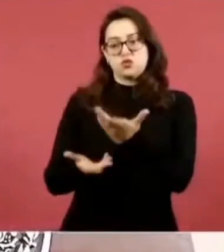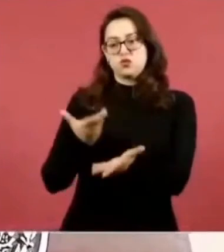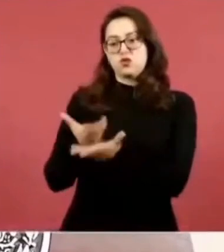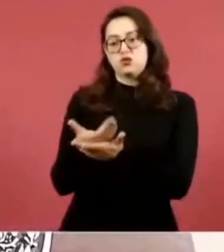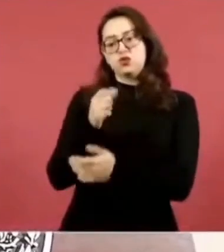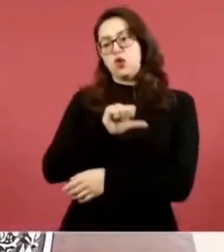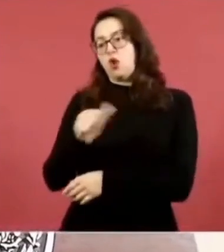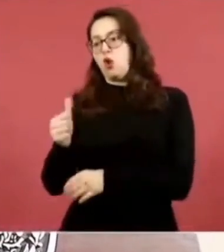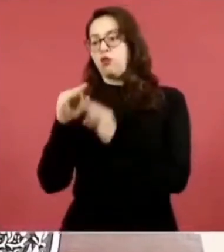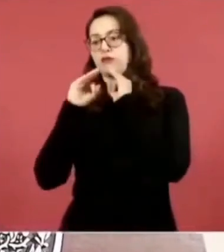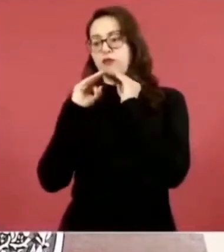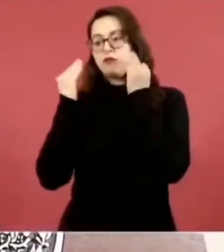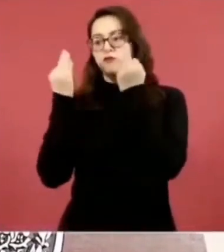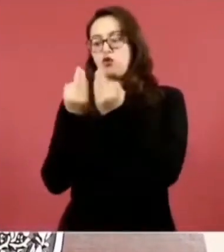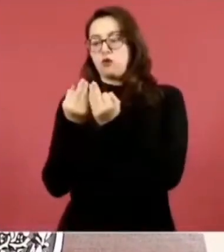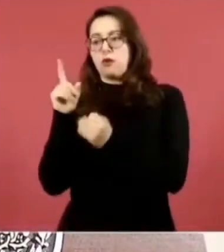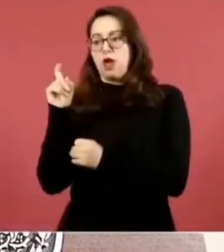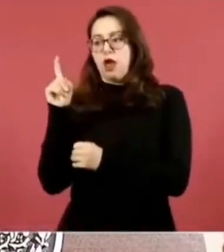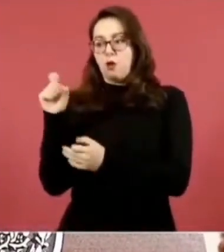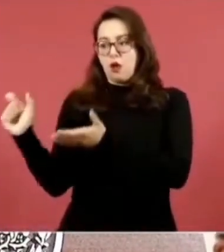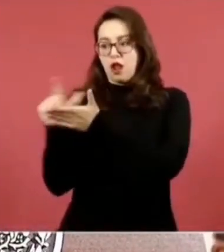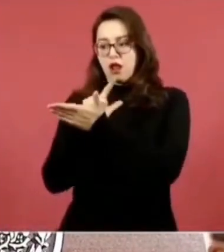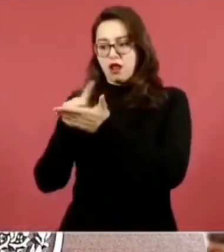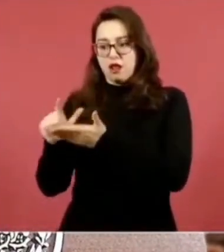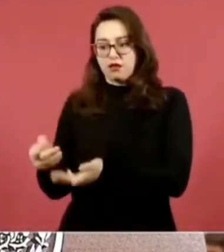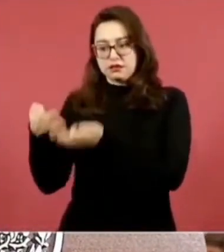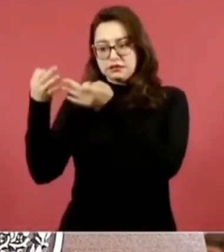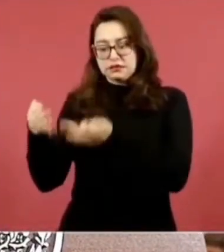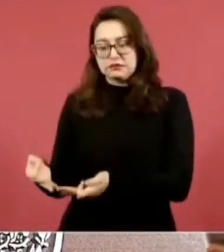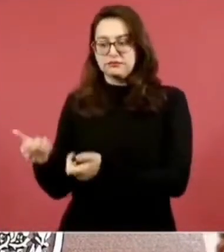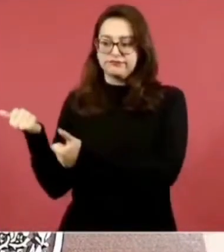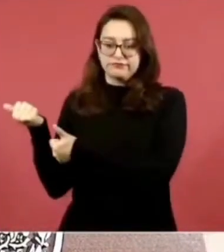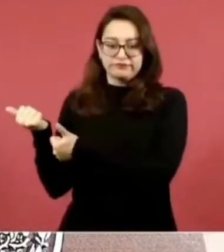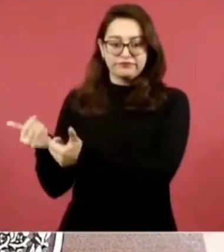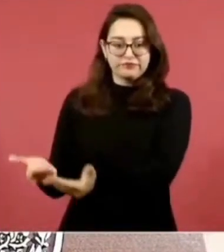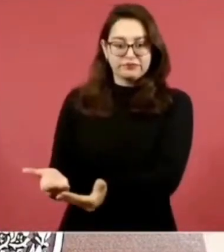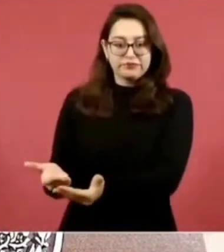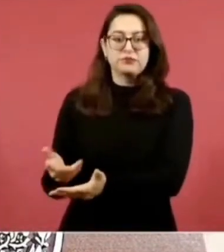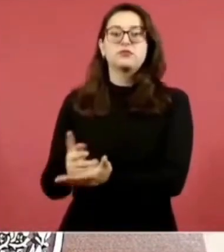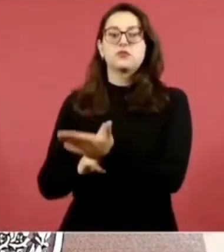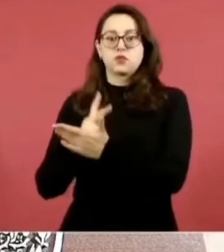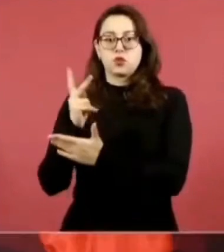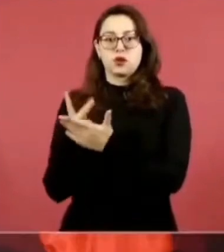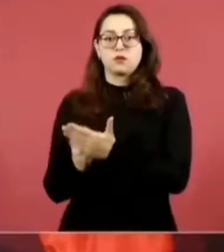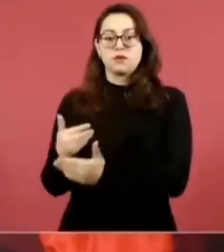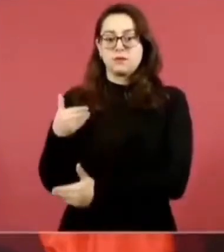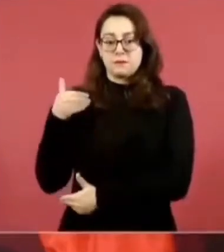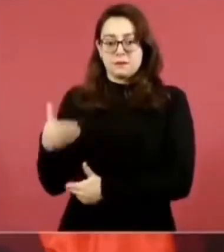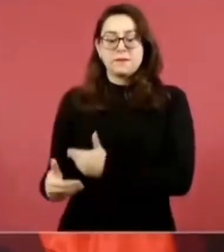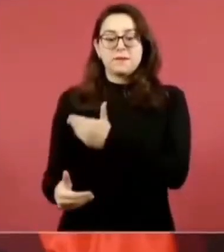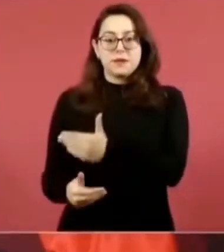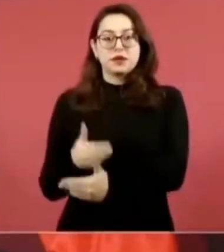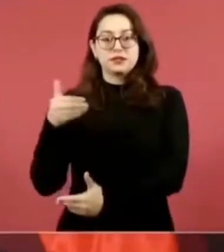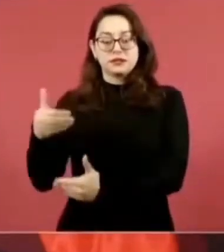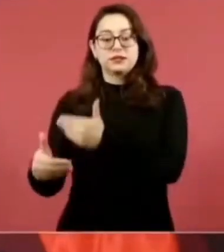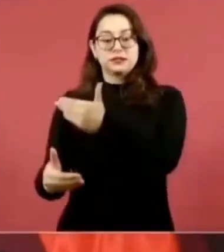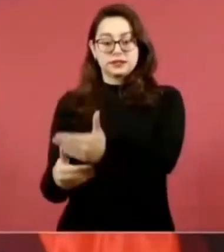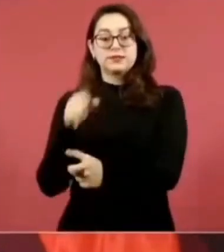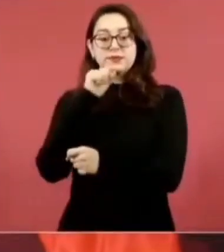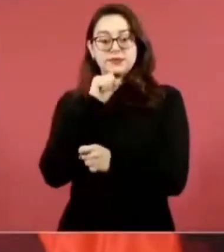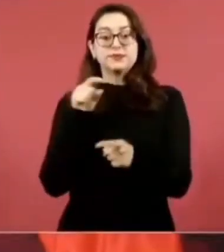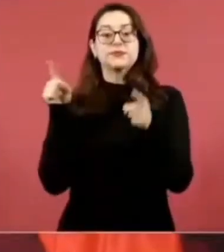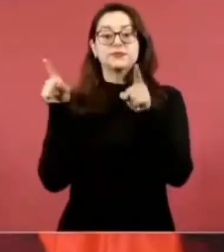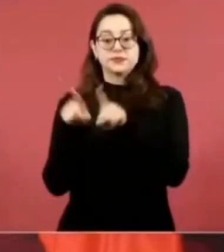se evite. Y ya vamos avanzando en ese plan que lo vamos a dejar